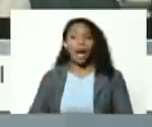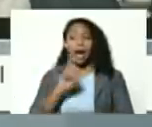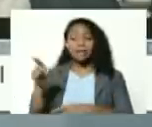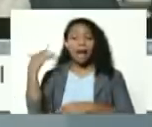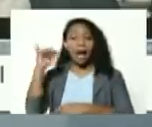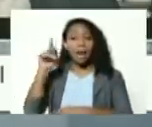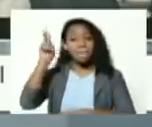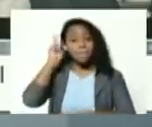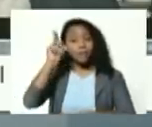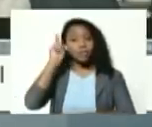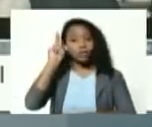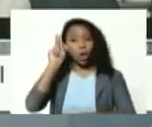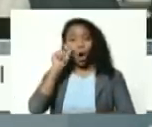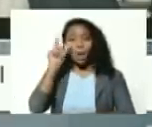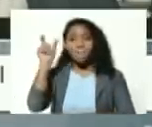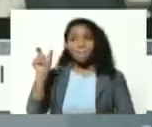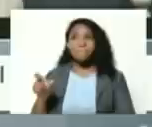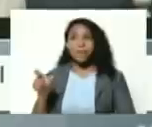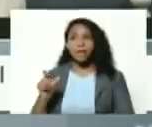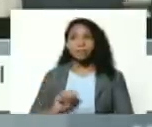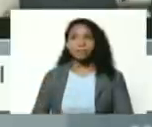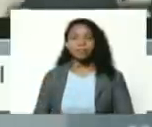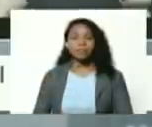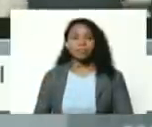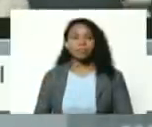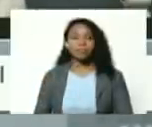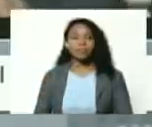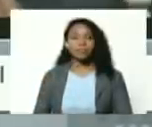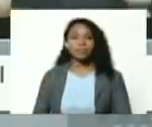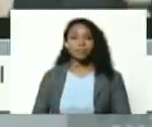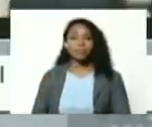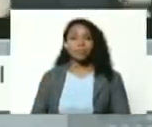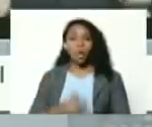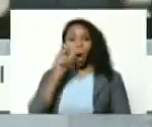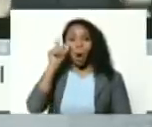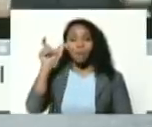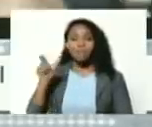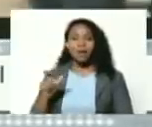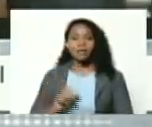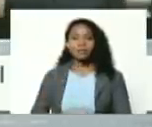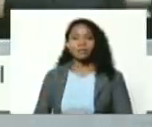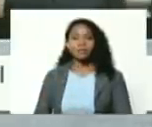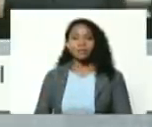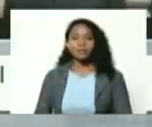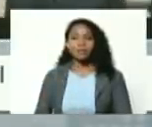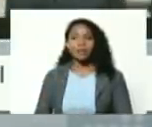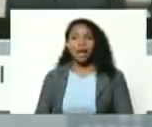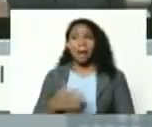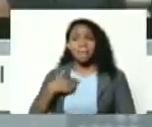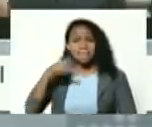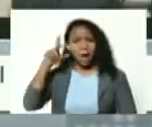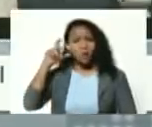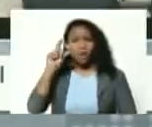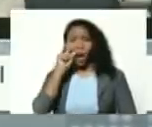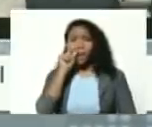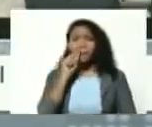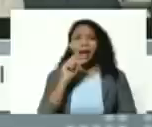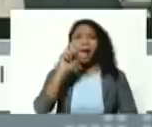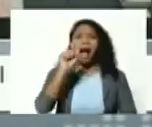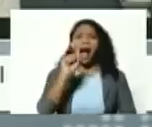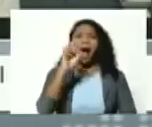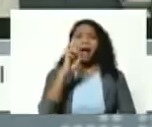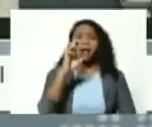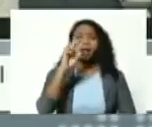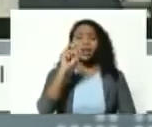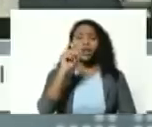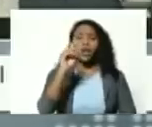el profesor Arnold Augutz Arnold ¿me escuchas Arnold? ¿me escuchas?